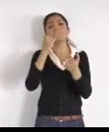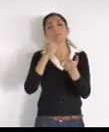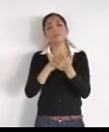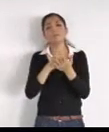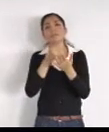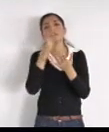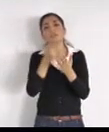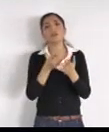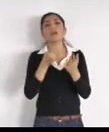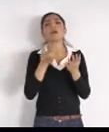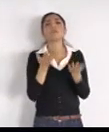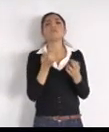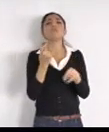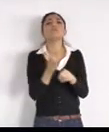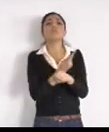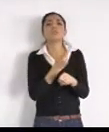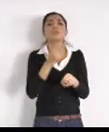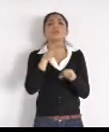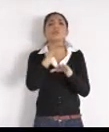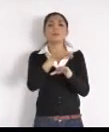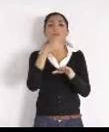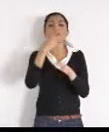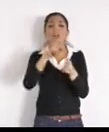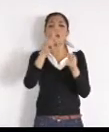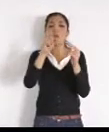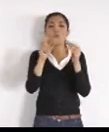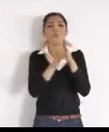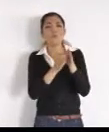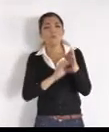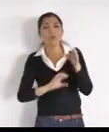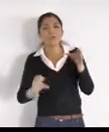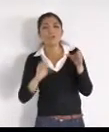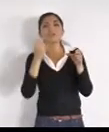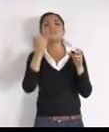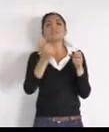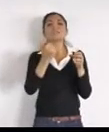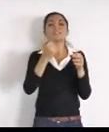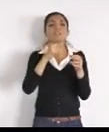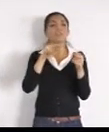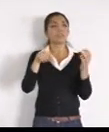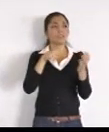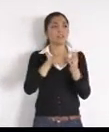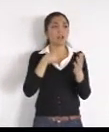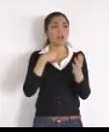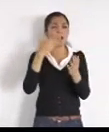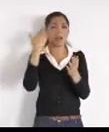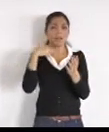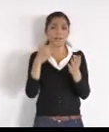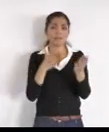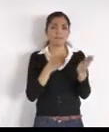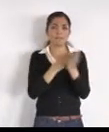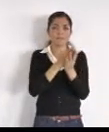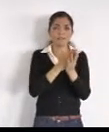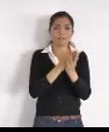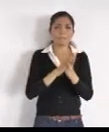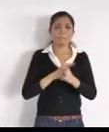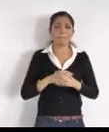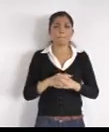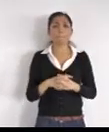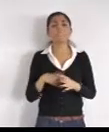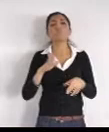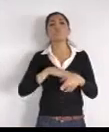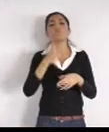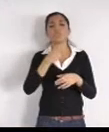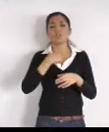ingresé, al departamento, correspondiente, habiendo hecho, lo que me han solicitado, para el trámite, quisiera saber, qué más tengo que hacer,